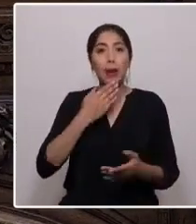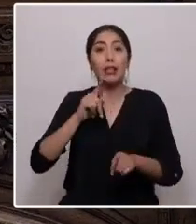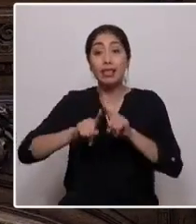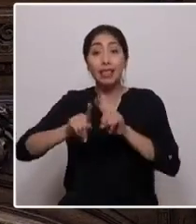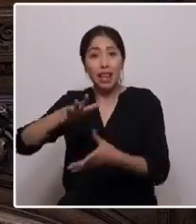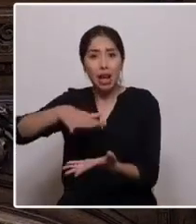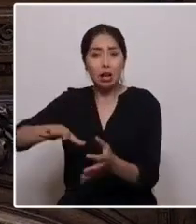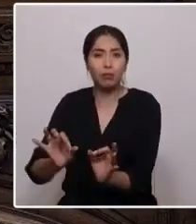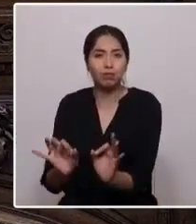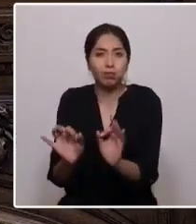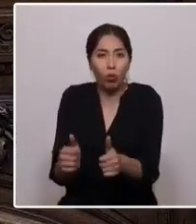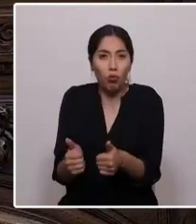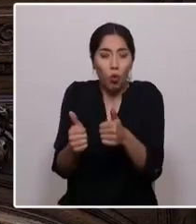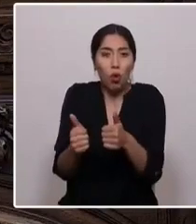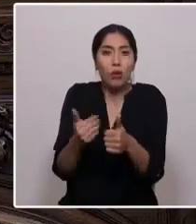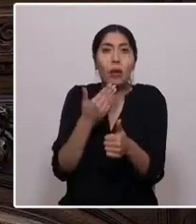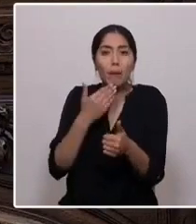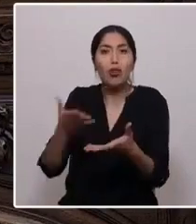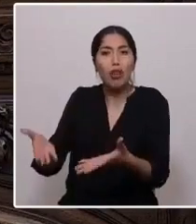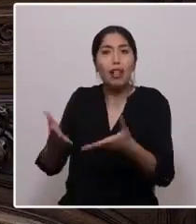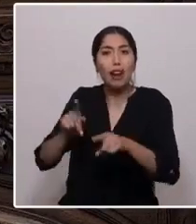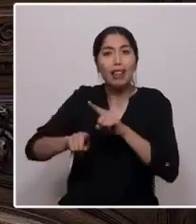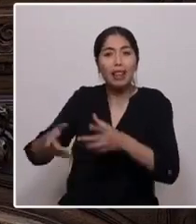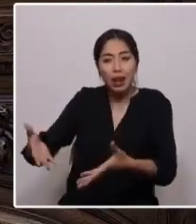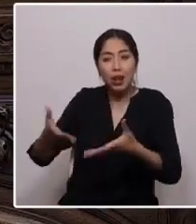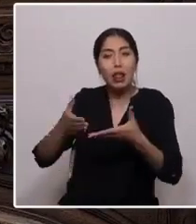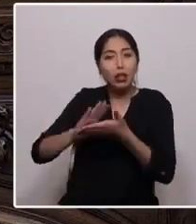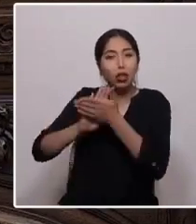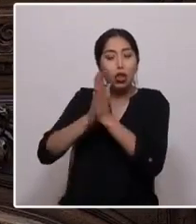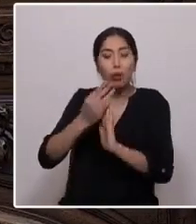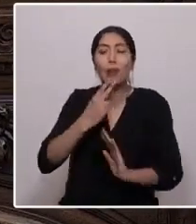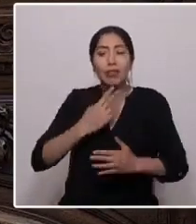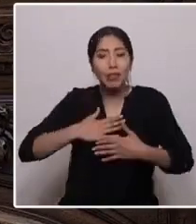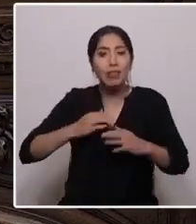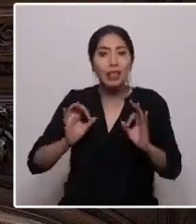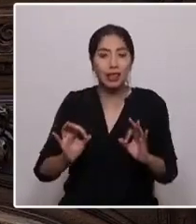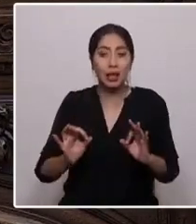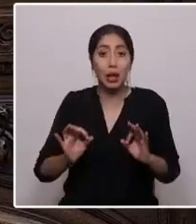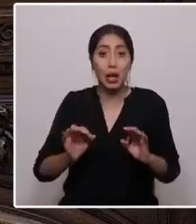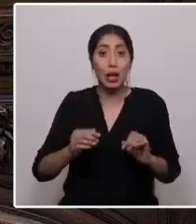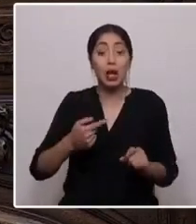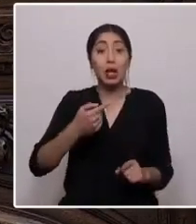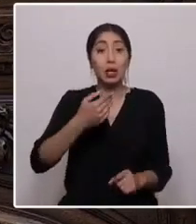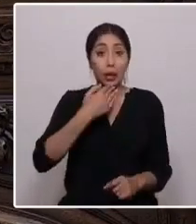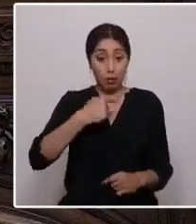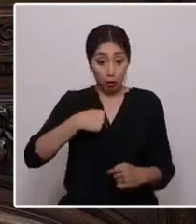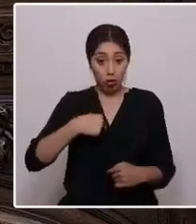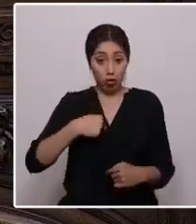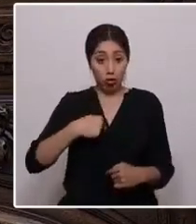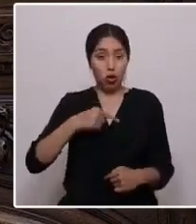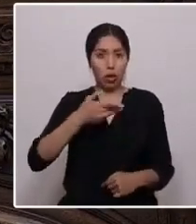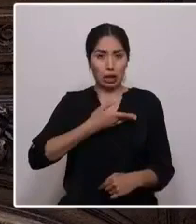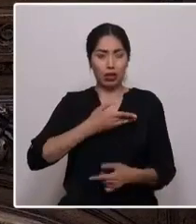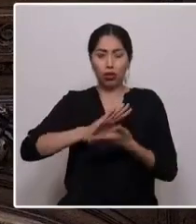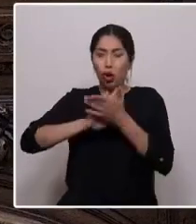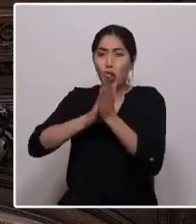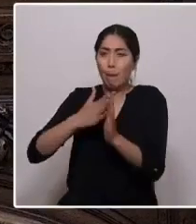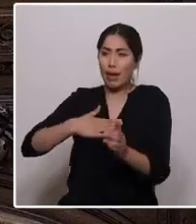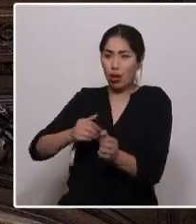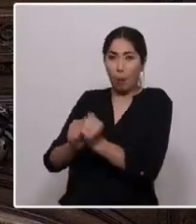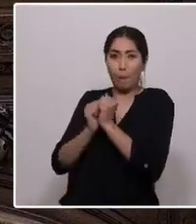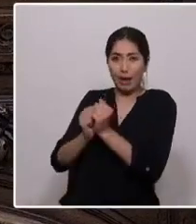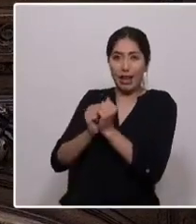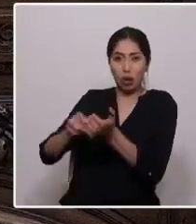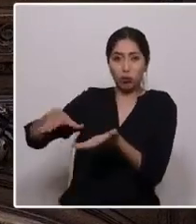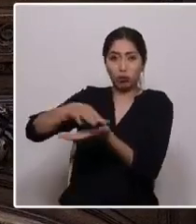y nos entrega lo imprescindible para vivir de manera generosa. En esta mochila también traigo a todos mis compañeros y compañeras del Valle del